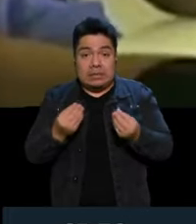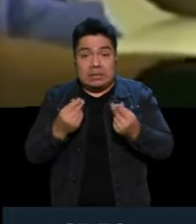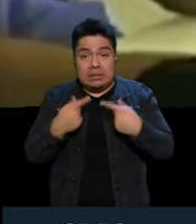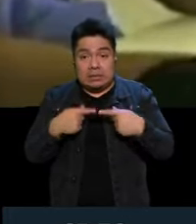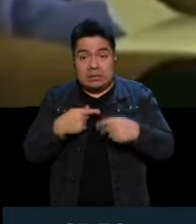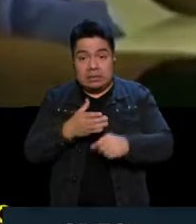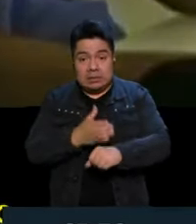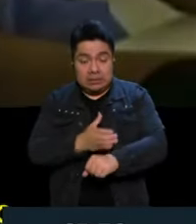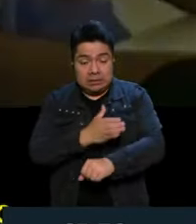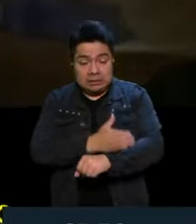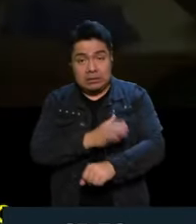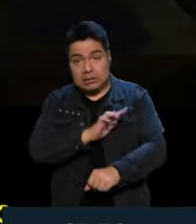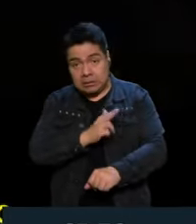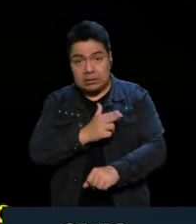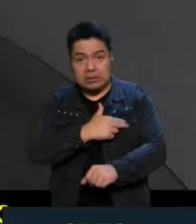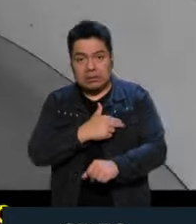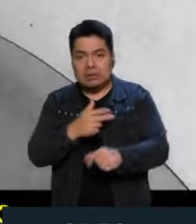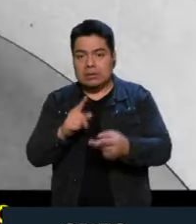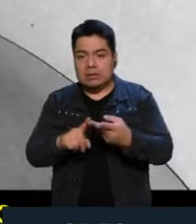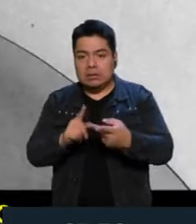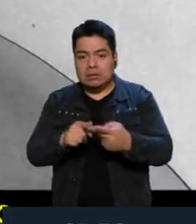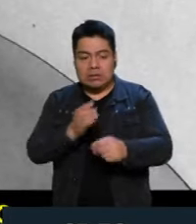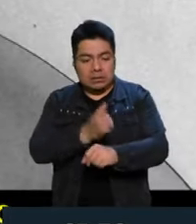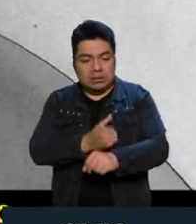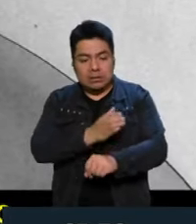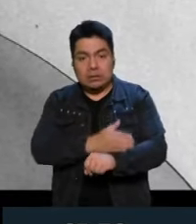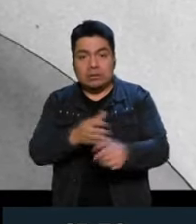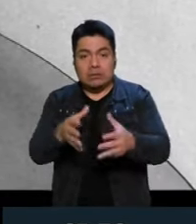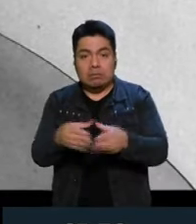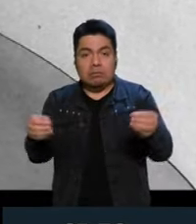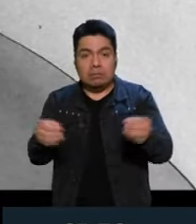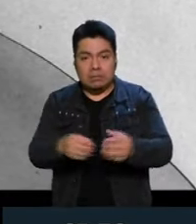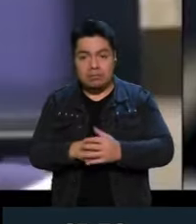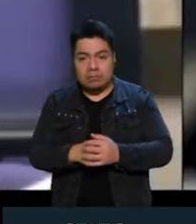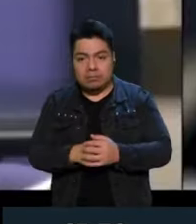compañeros heridos, compañeros desaparecidos que se están buscando.